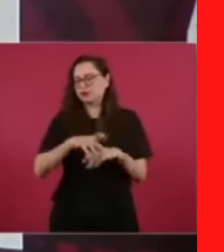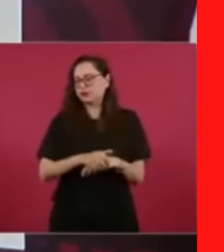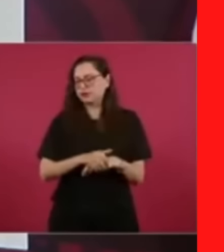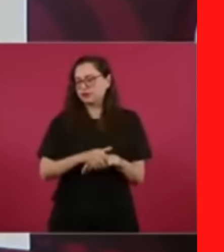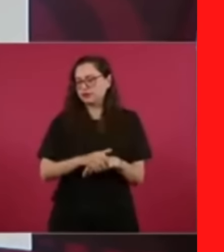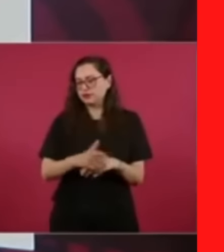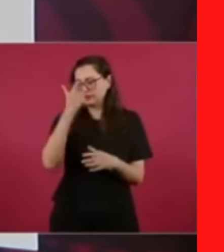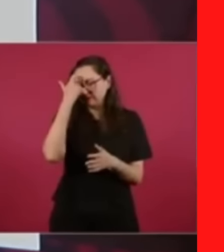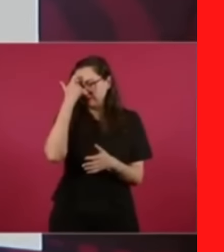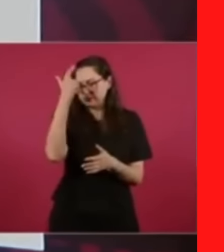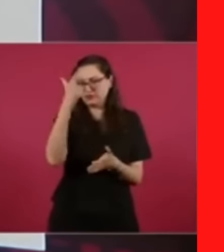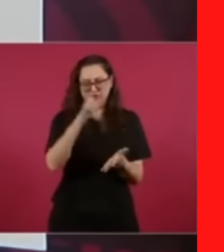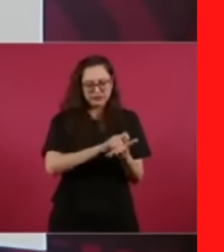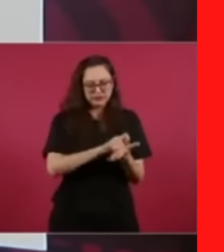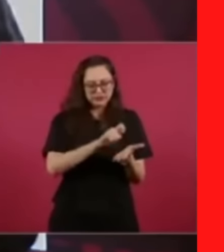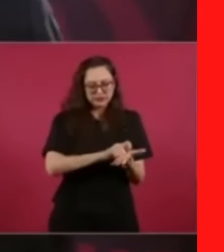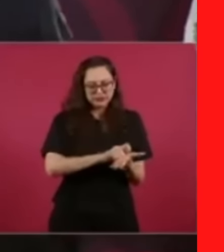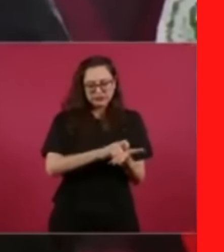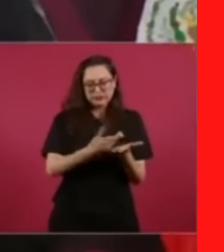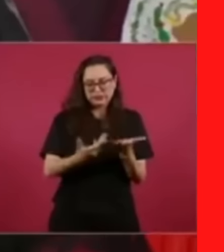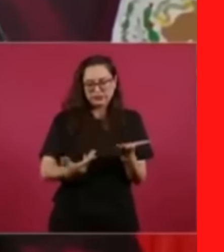cuando le piden a uno algo…